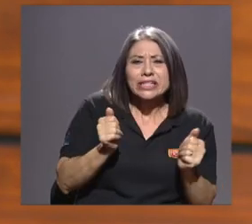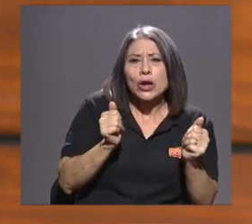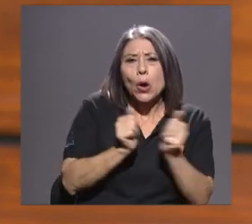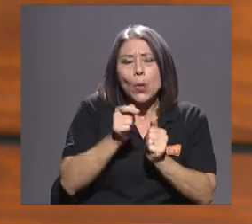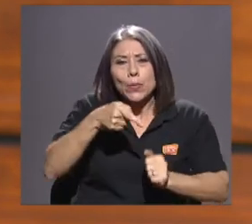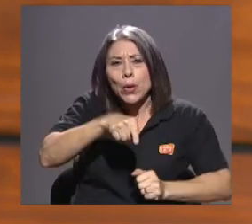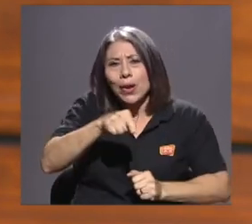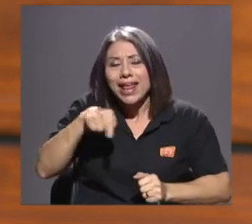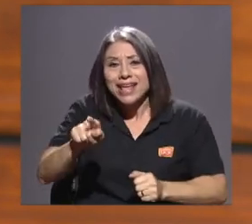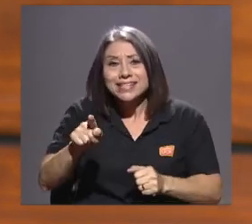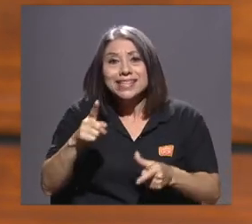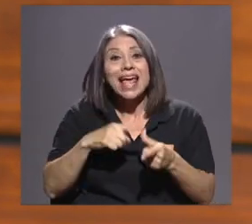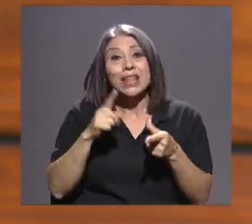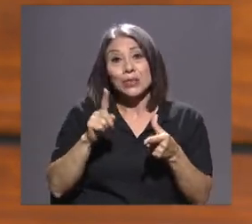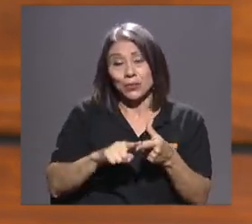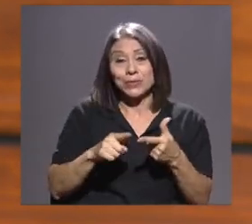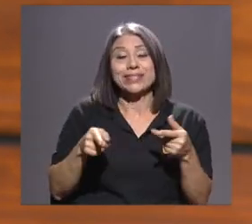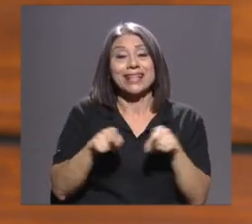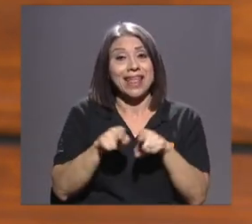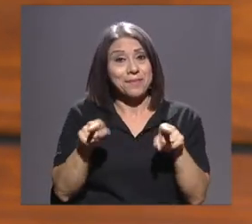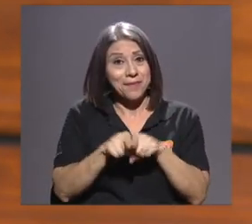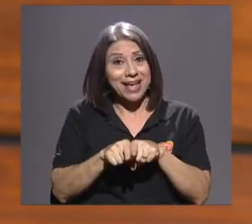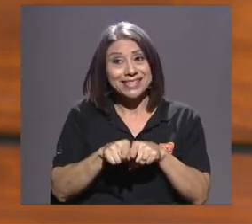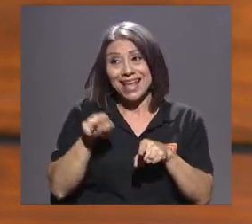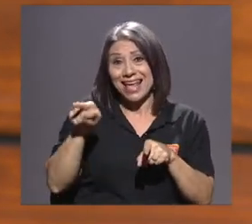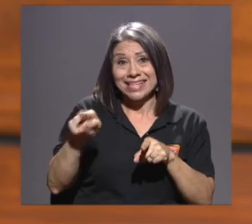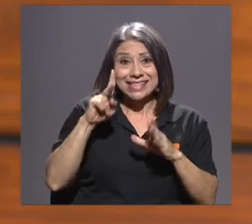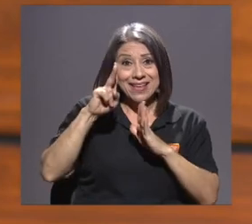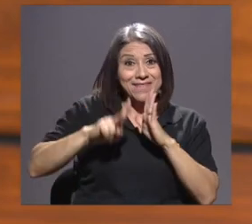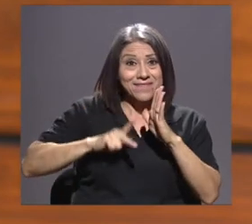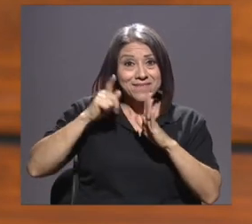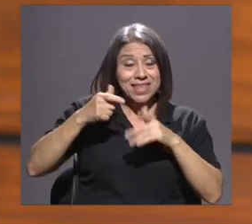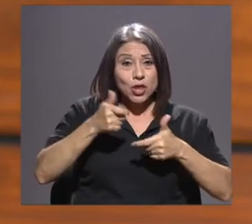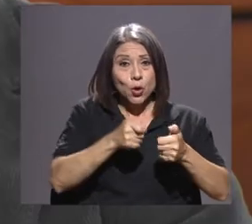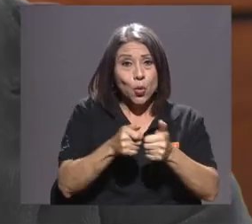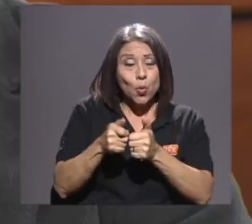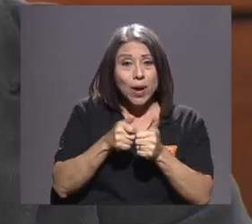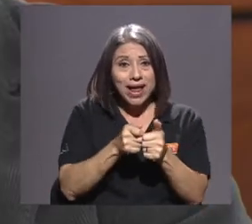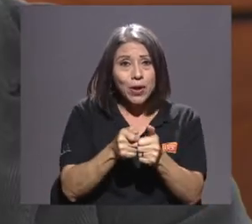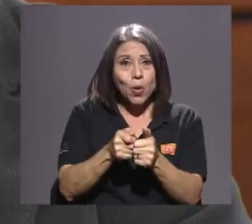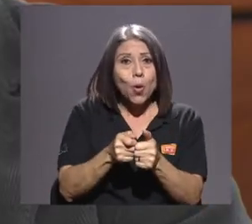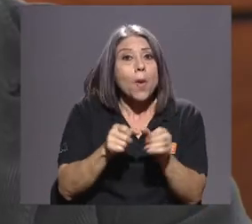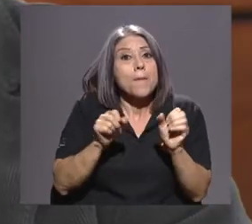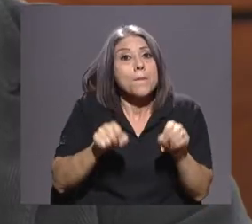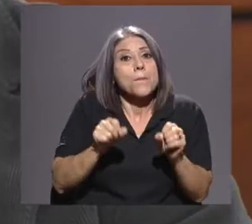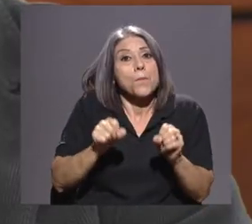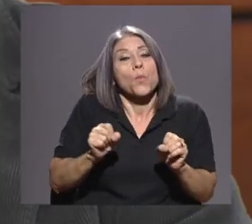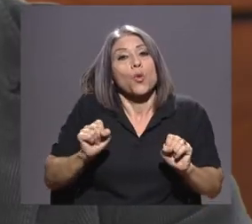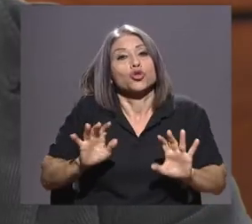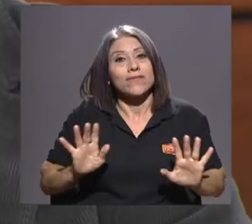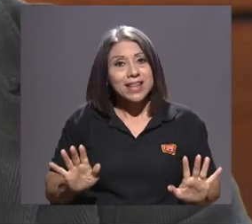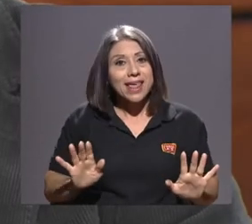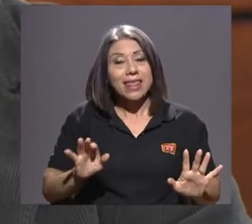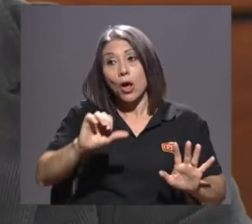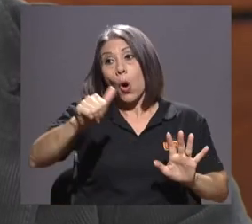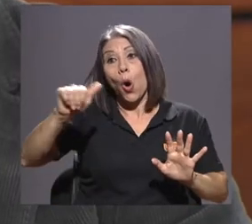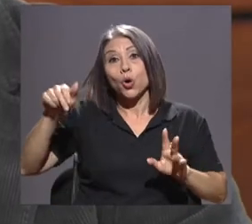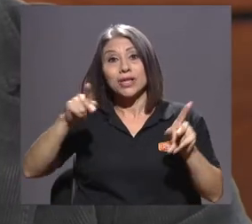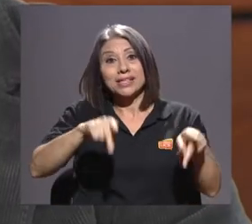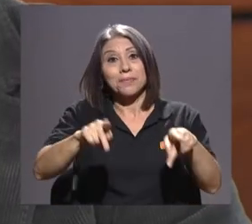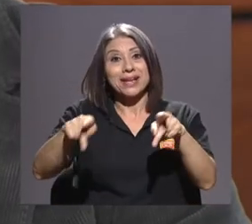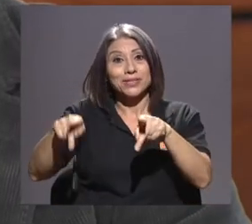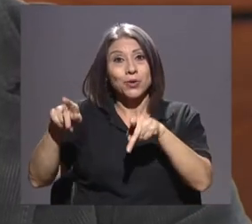violencia. porque además el videojuego habría posibilidad para que otras personas en otros países y